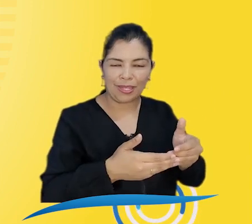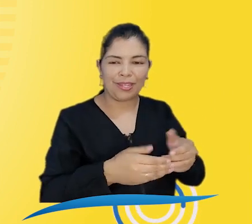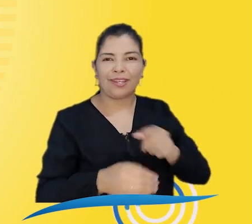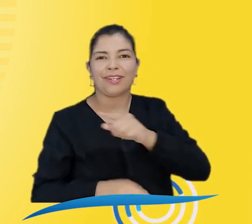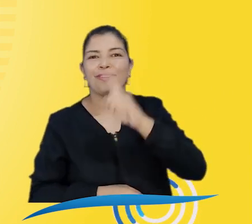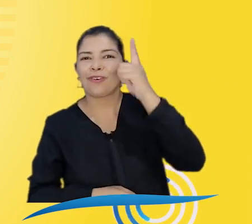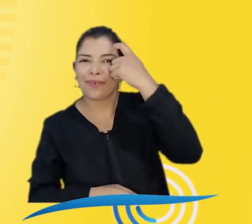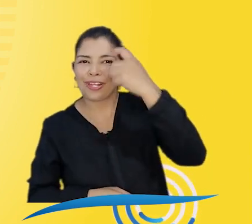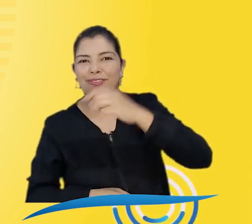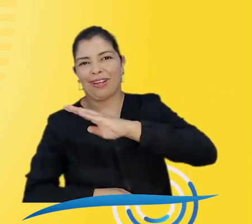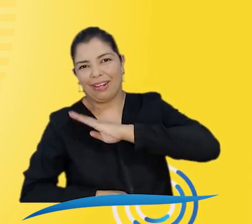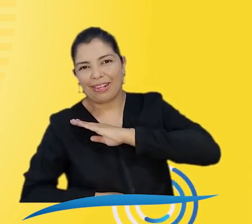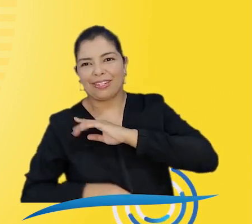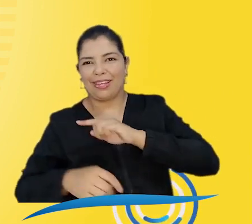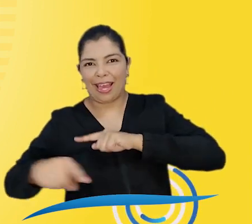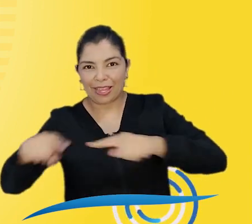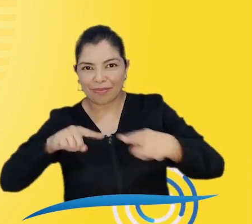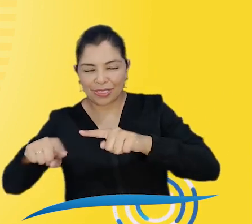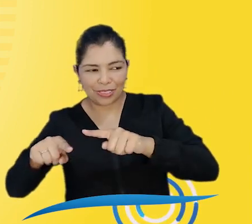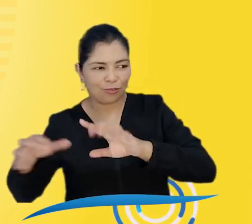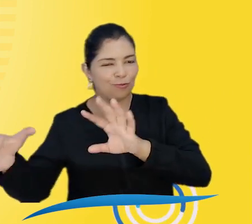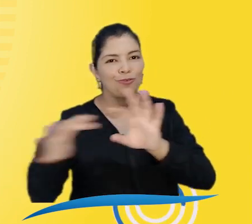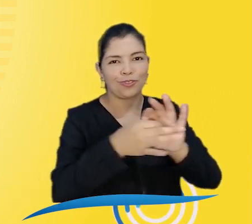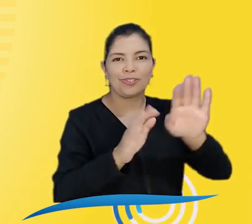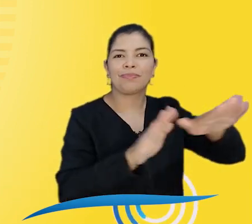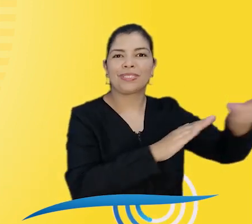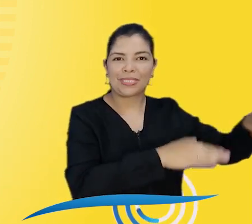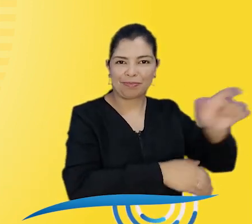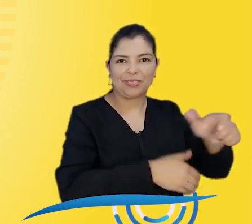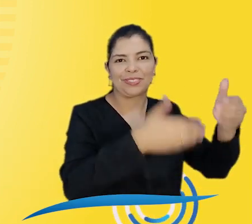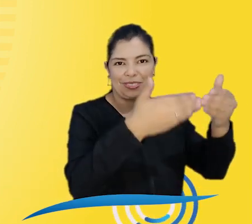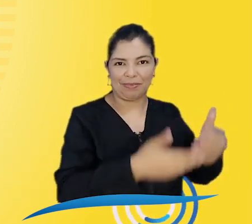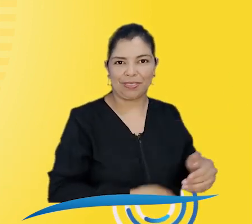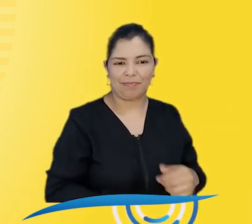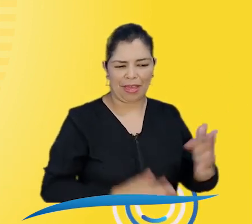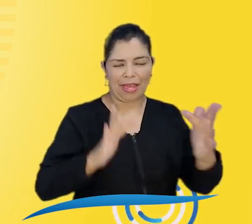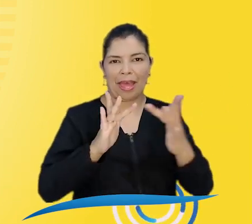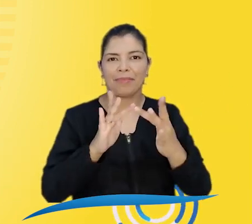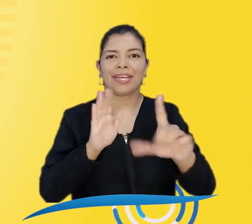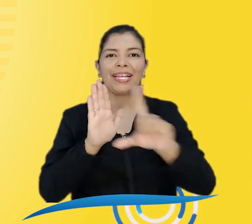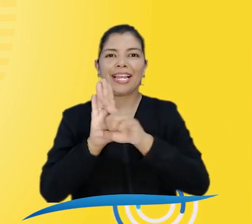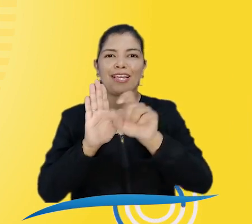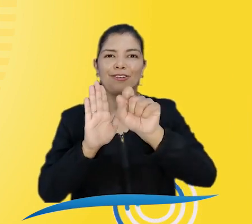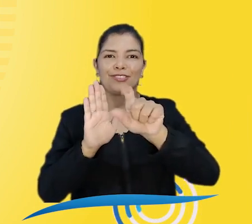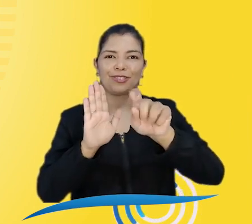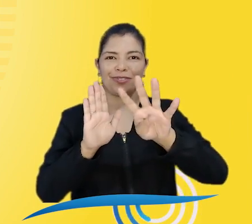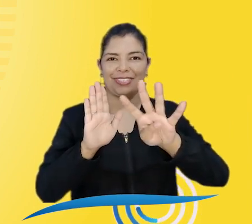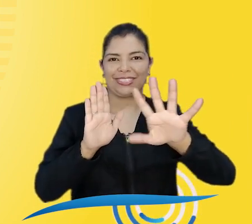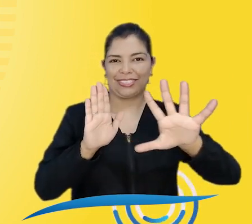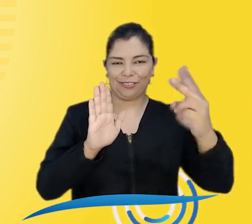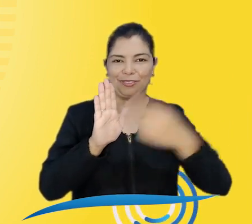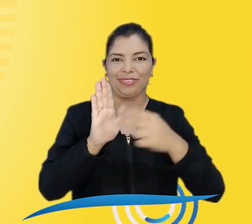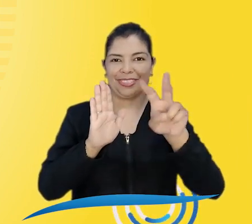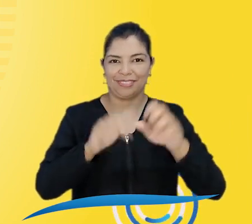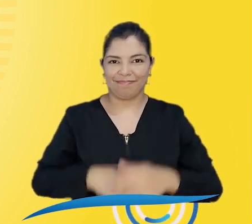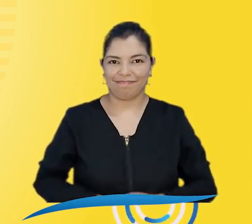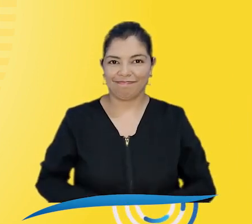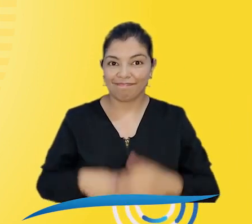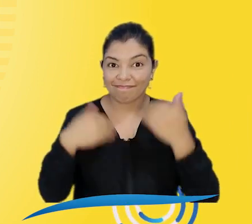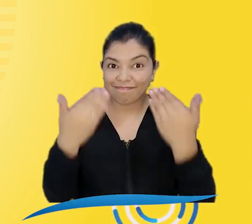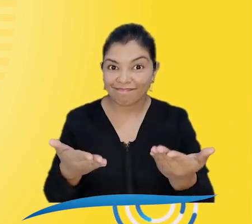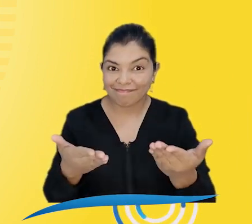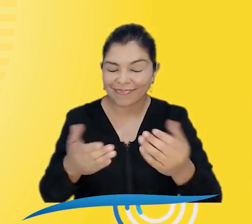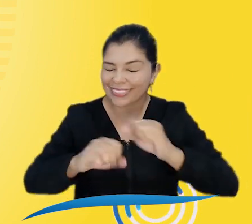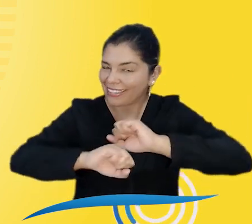y la atención en discapacidad entre el gobierno y la sociedad civil. Todo esto de acuerdo a la Ley 1145 del 2007.